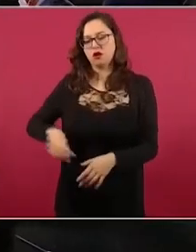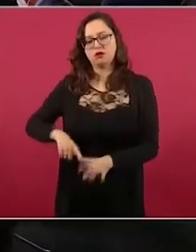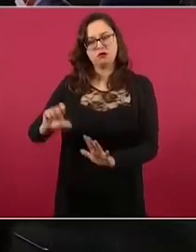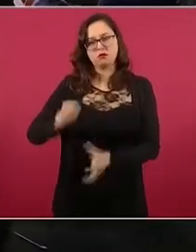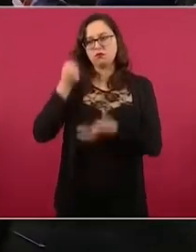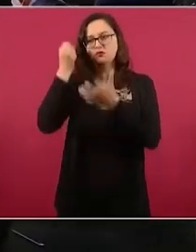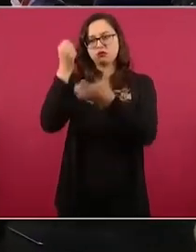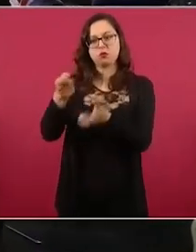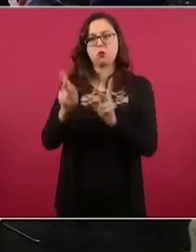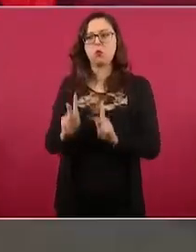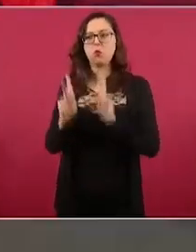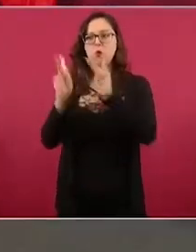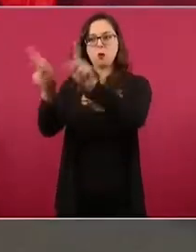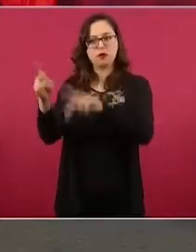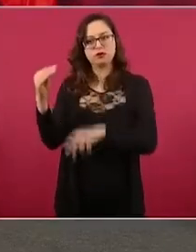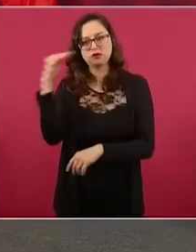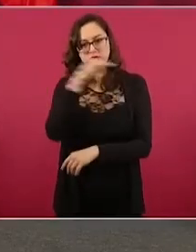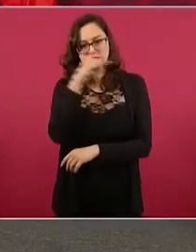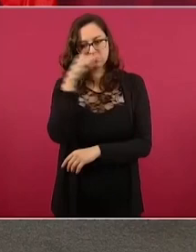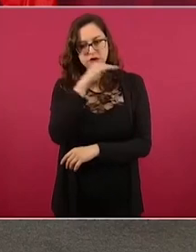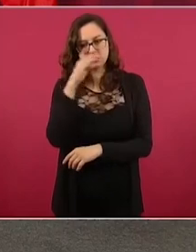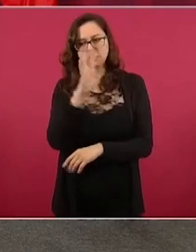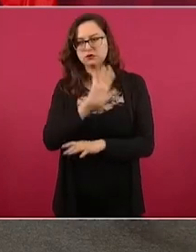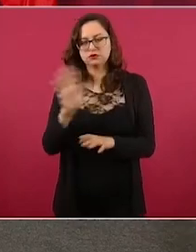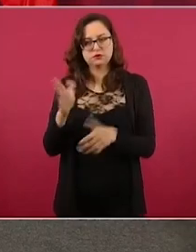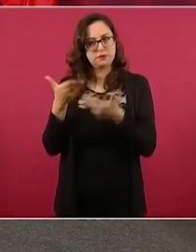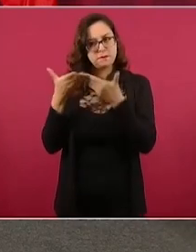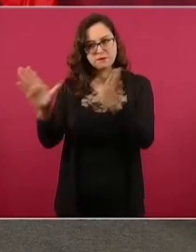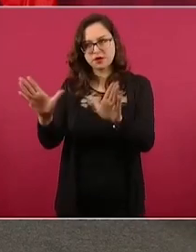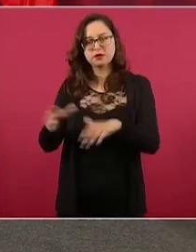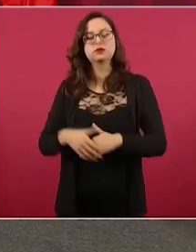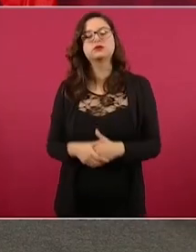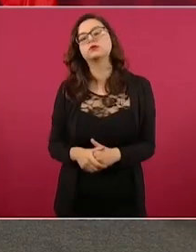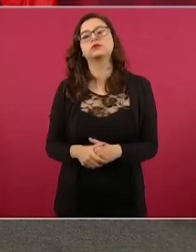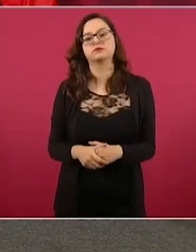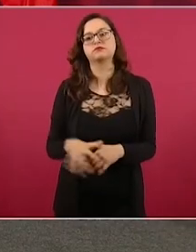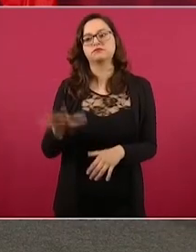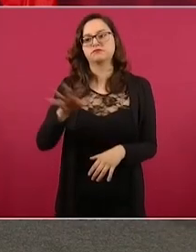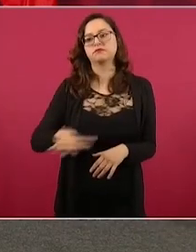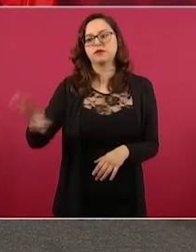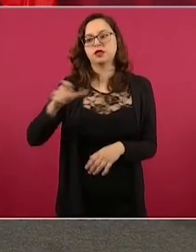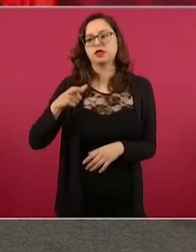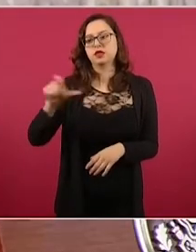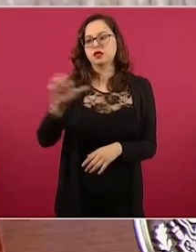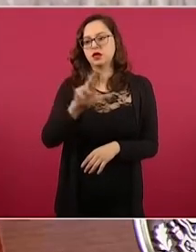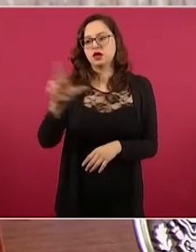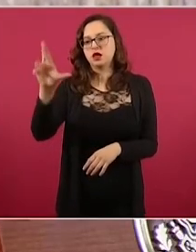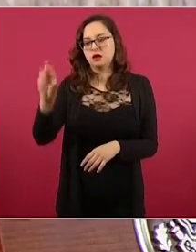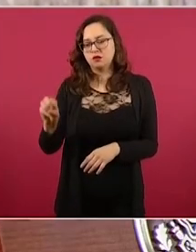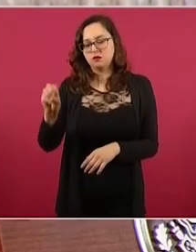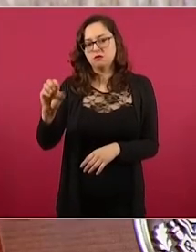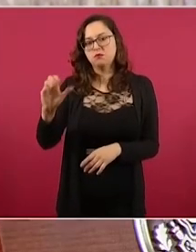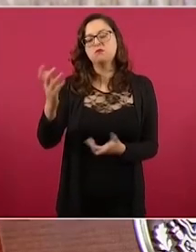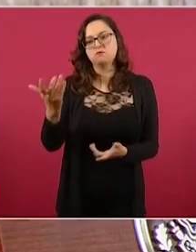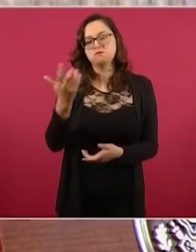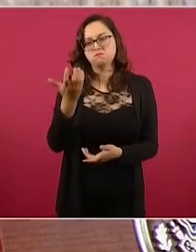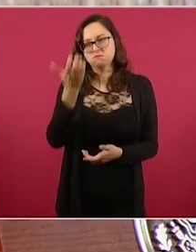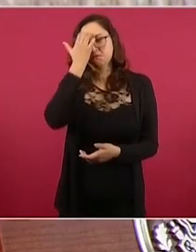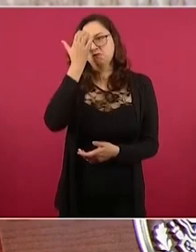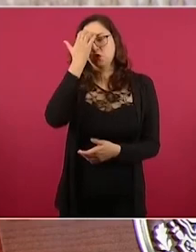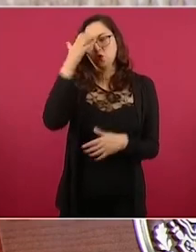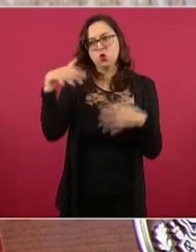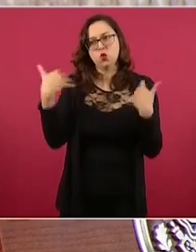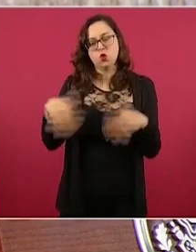porque es un reconocimiento al pueblo de Quintana Roo y en especial a la gente de